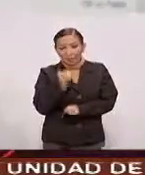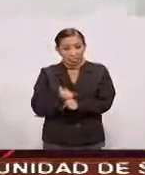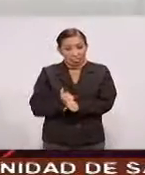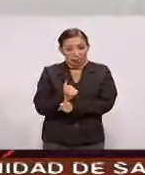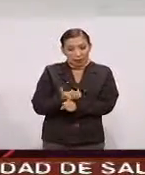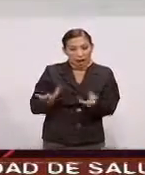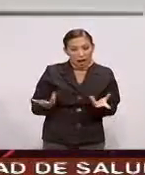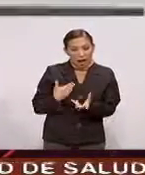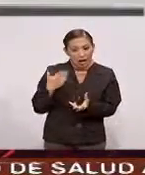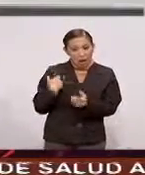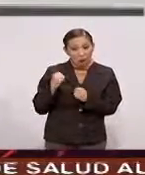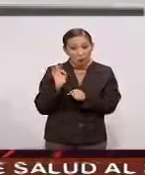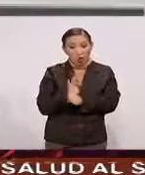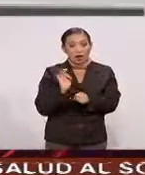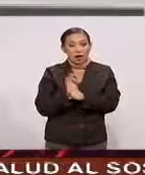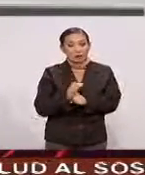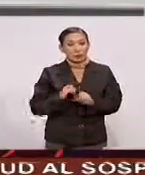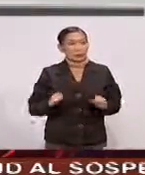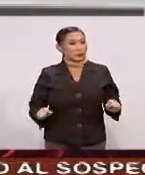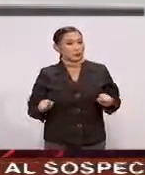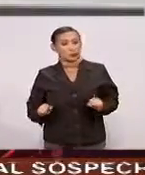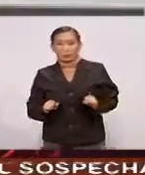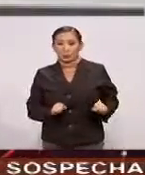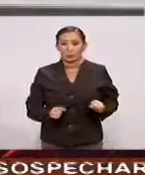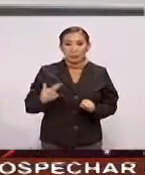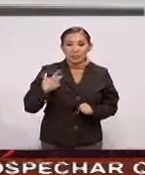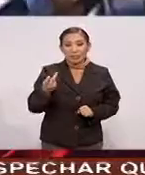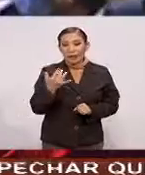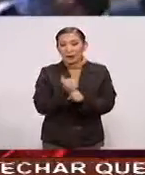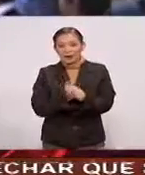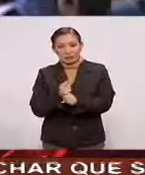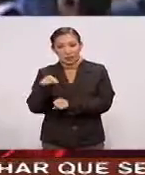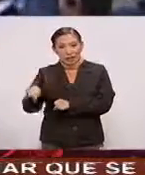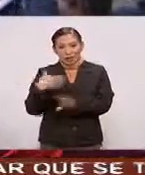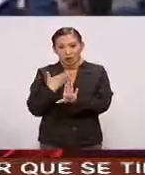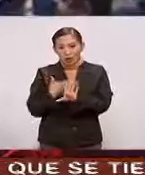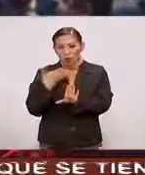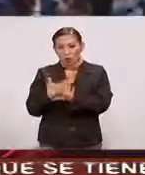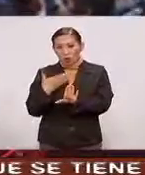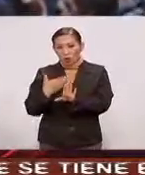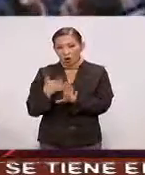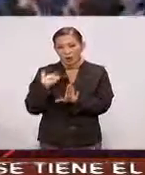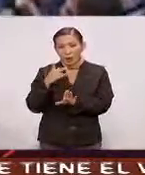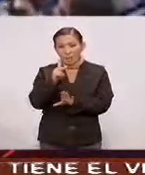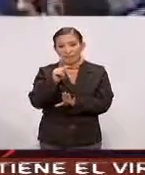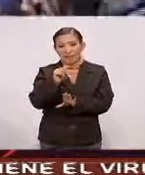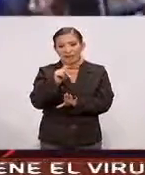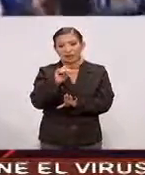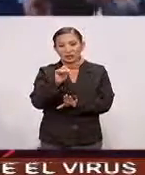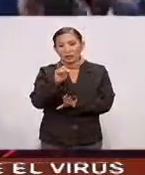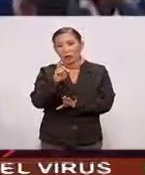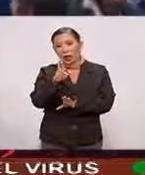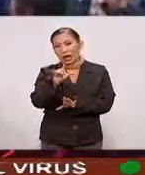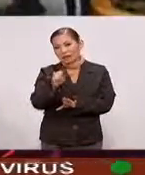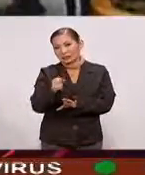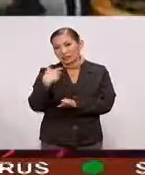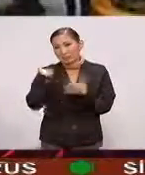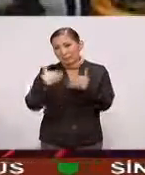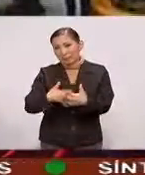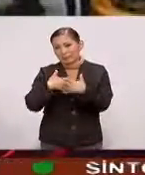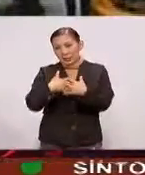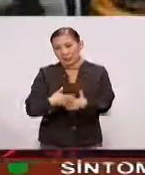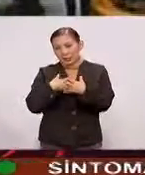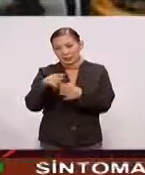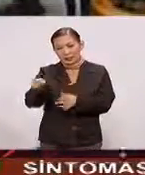investigación Darle fuero Con este nombramiento De la investigación De Petrobras Esta empresa